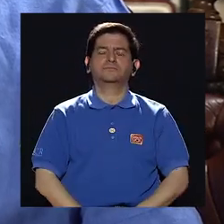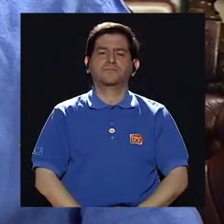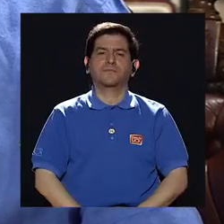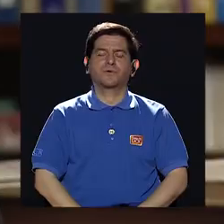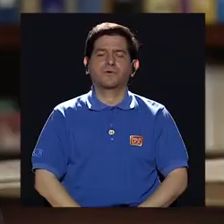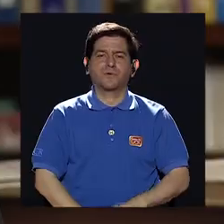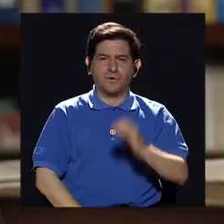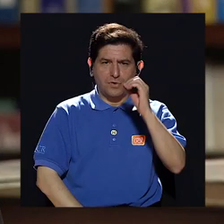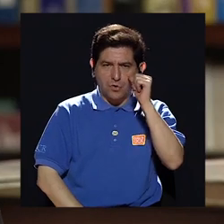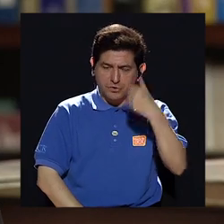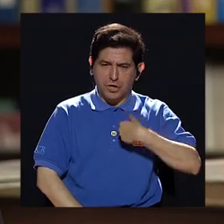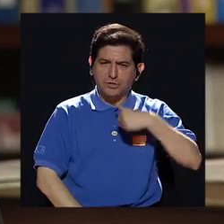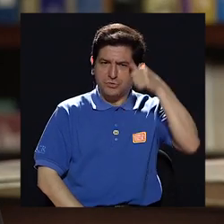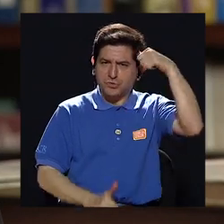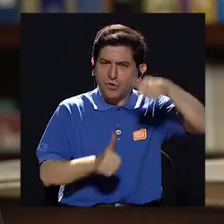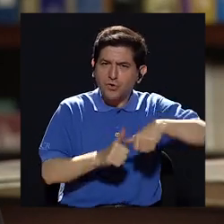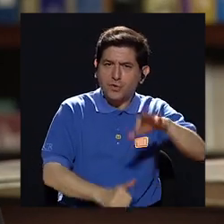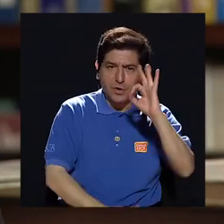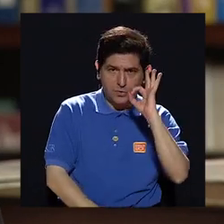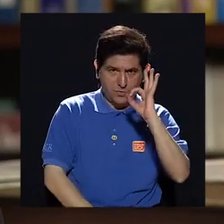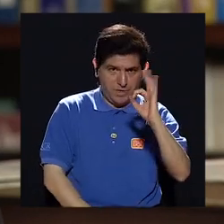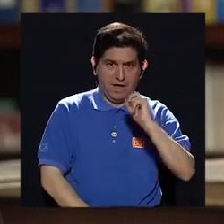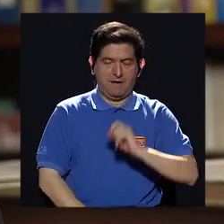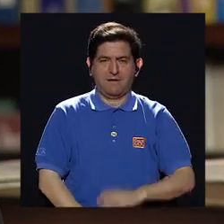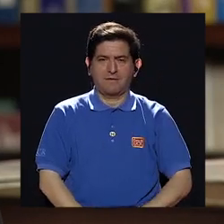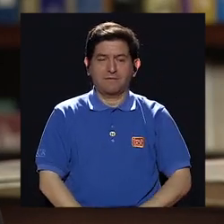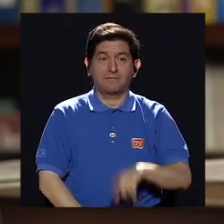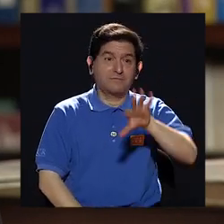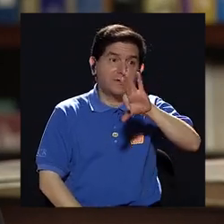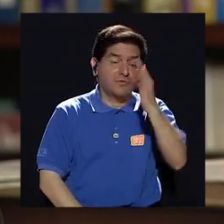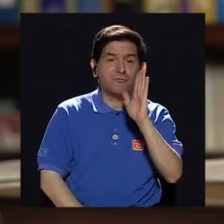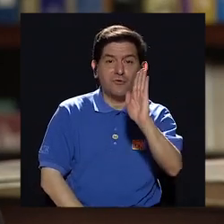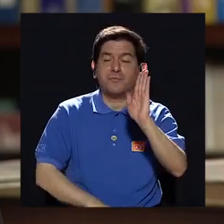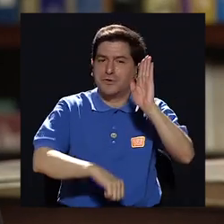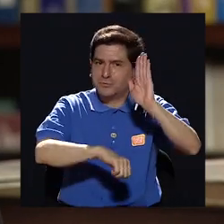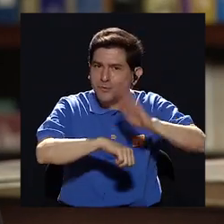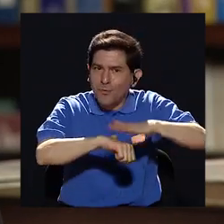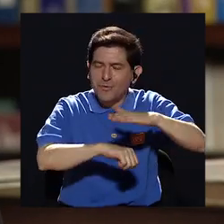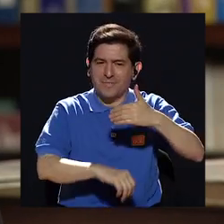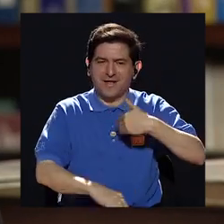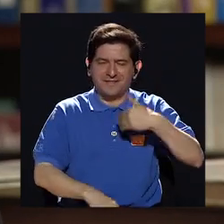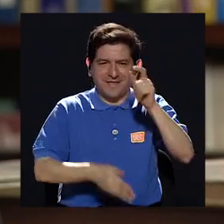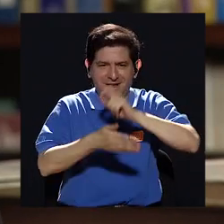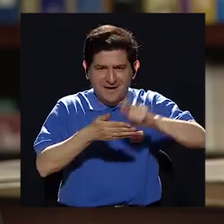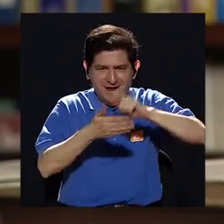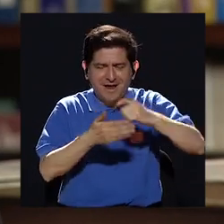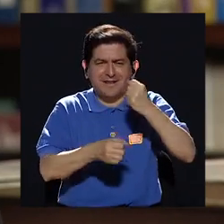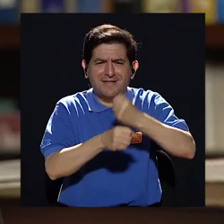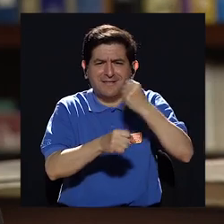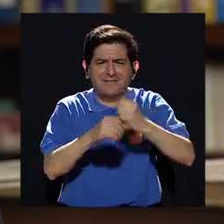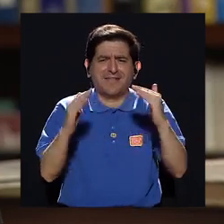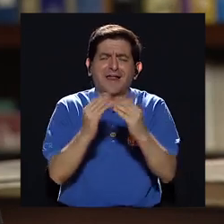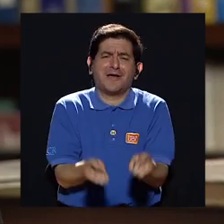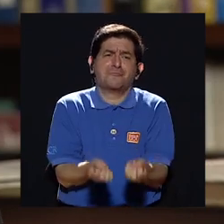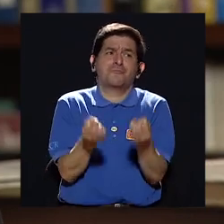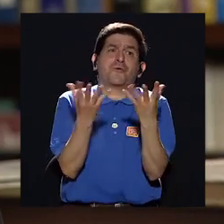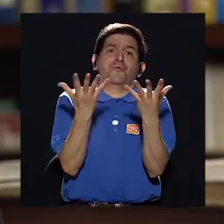Don Oscar, yo lo recuerdo muy bien porque de alguna manera por su culpa tuvimos en la escuela que hacer muchas tareas.